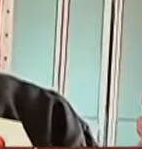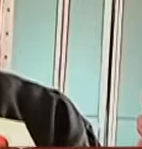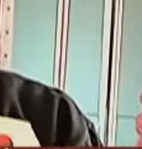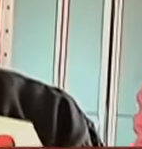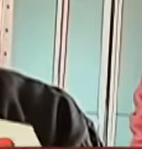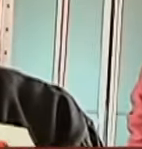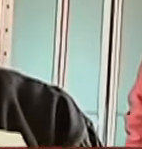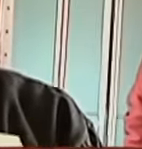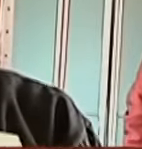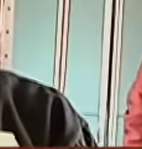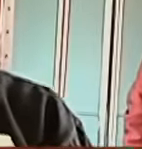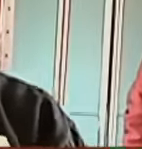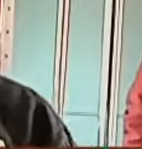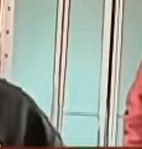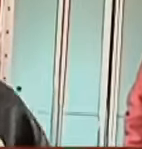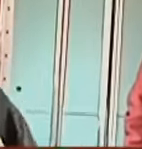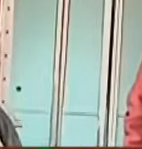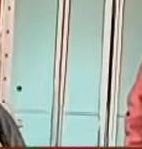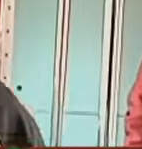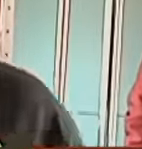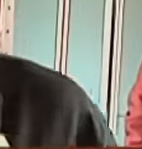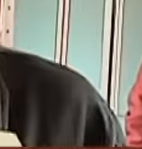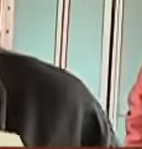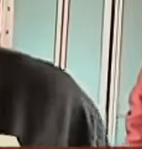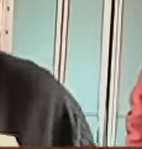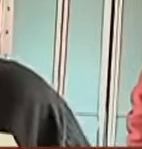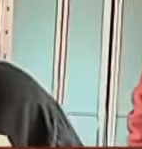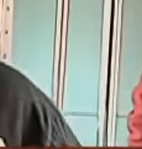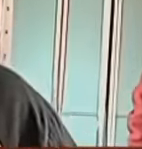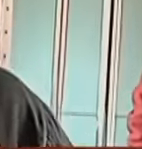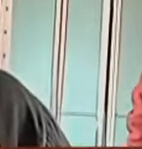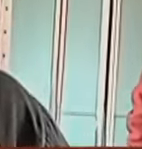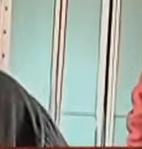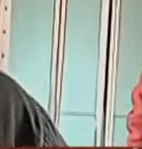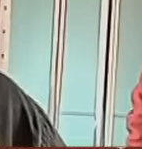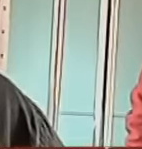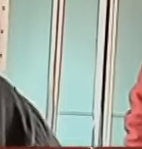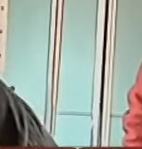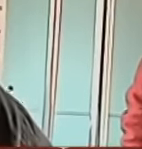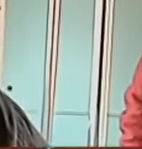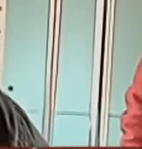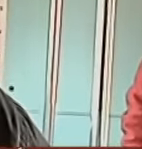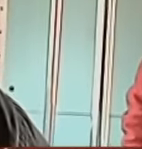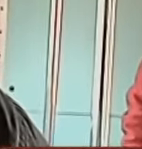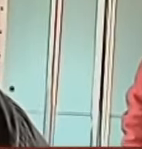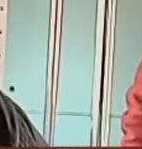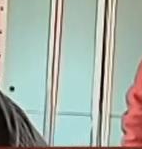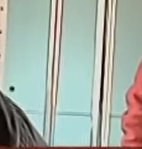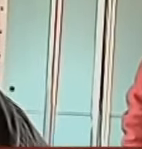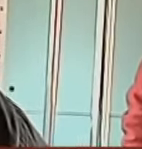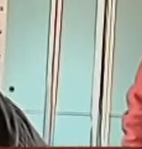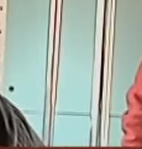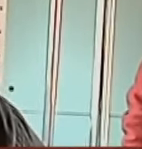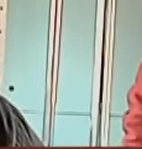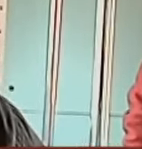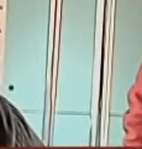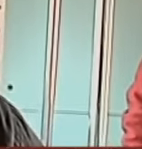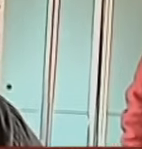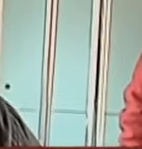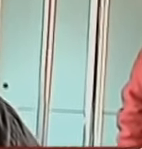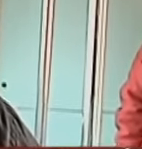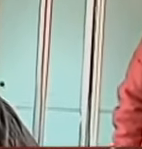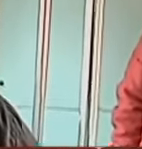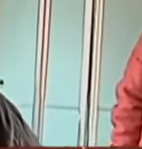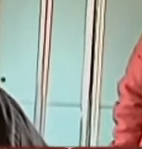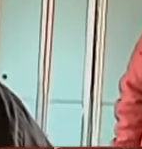era muy romántico, muy bonito Empezamos y pues todo fue creciendo, creciendo, creciendo, creciendo Empezamos con un cachito de la